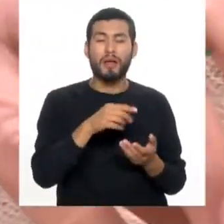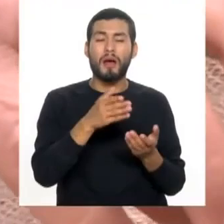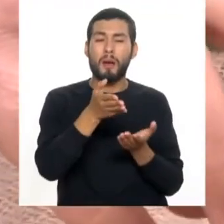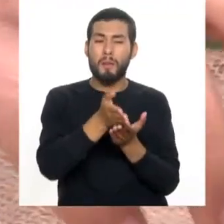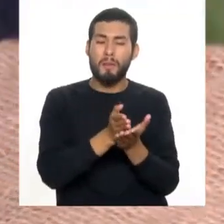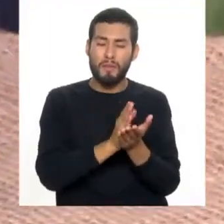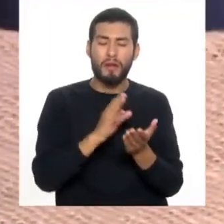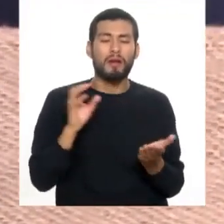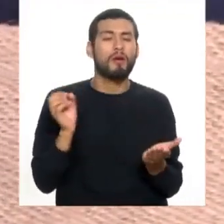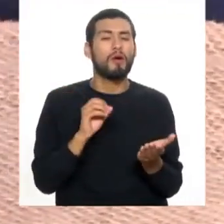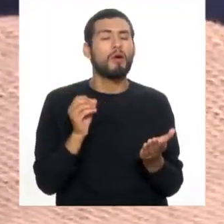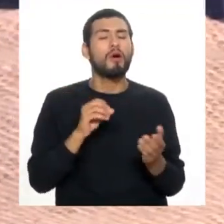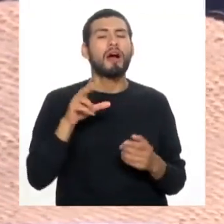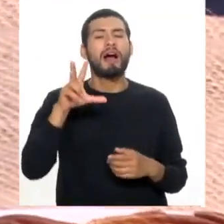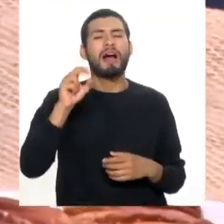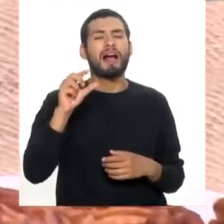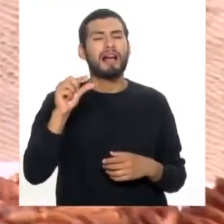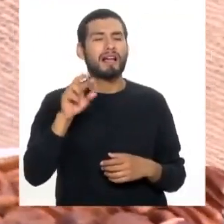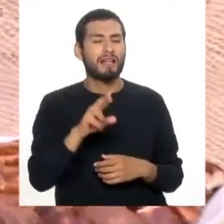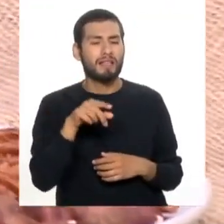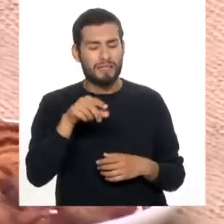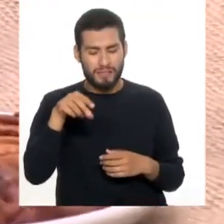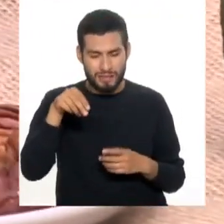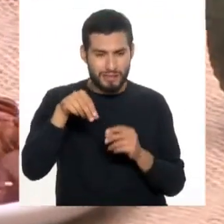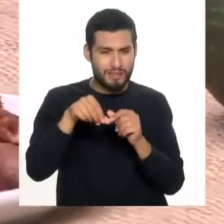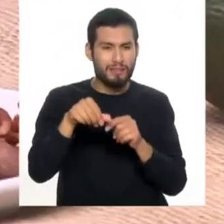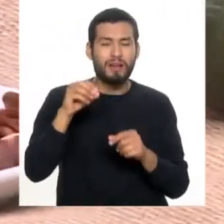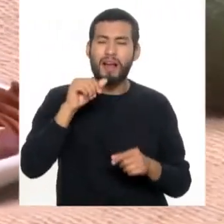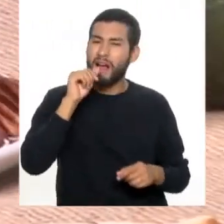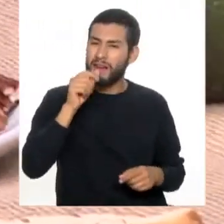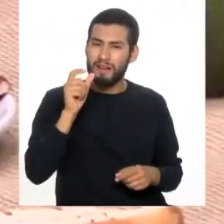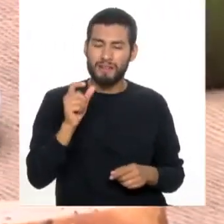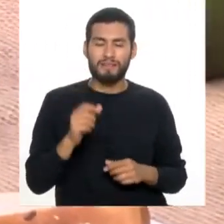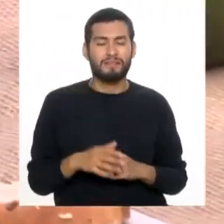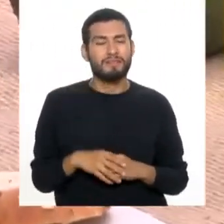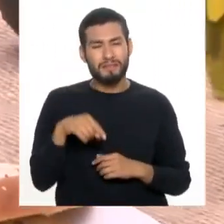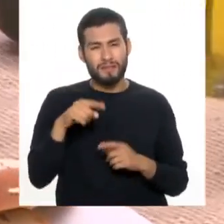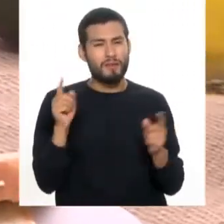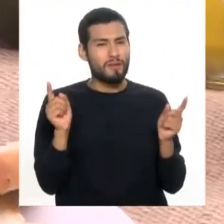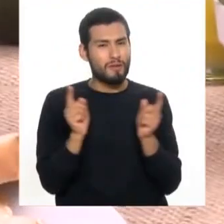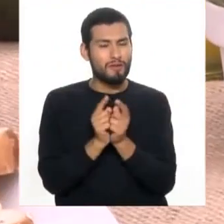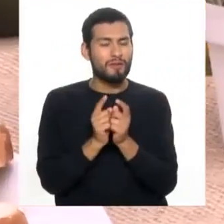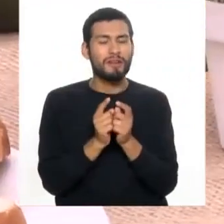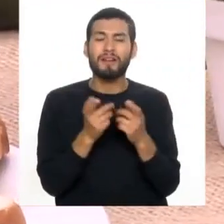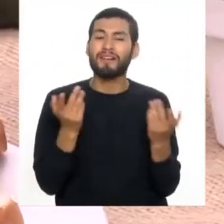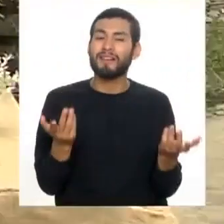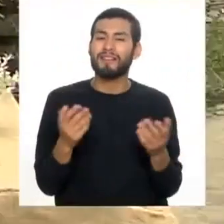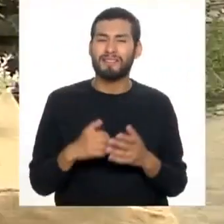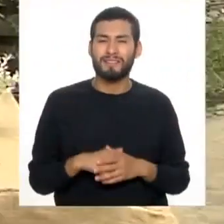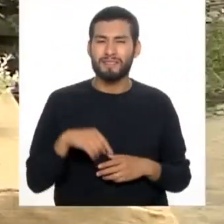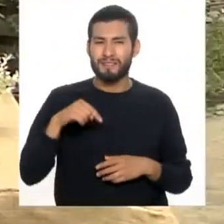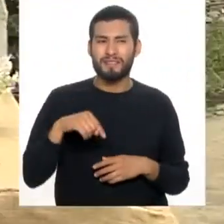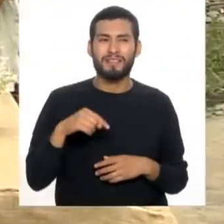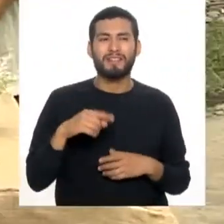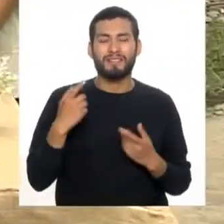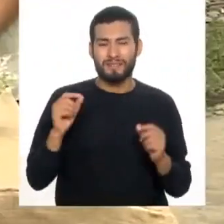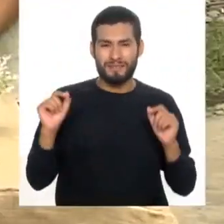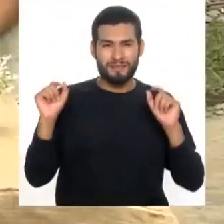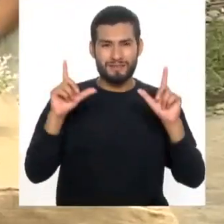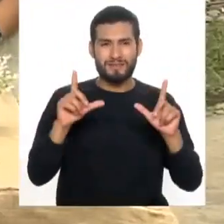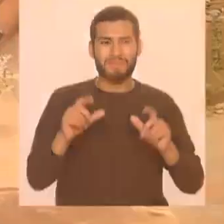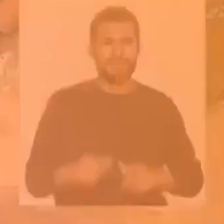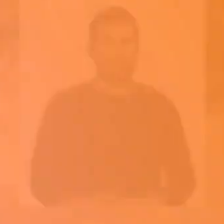gramos de estas semillas o nueces. Así que esto lo vamos a resumir, como siempre, con nuestra claqueta.